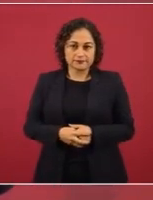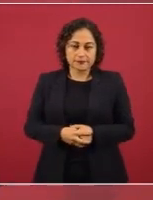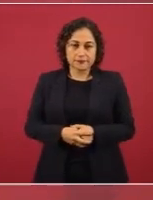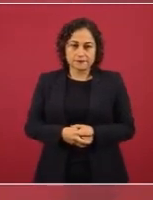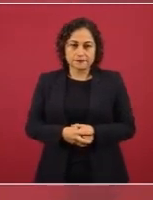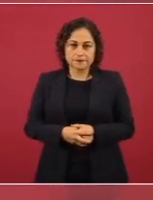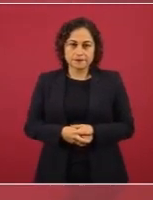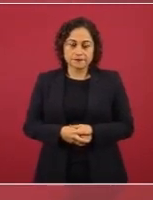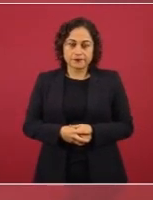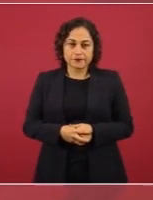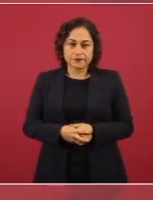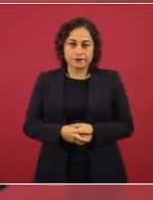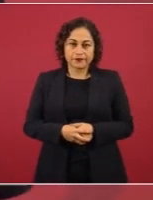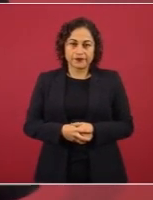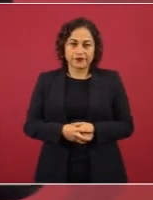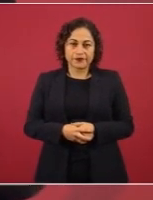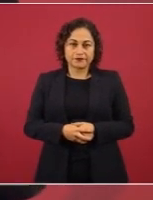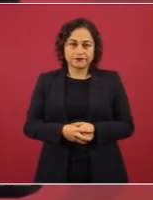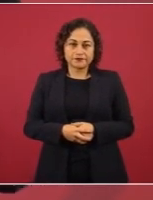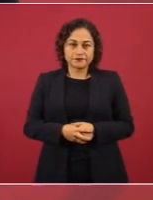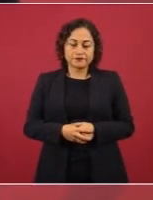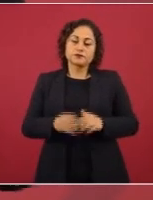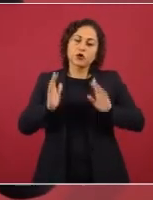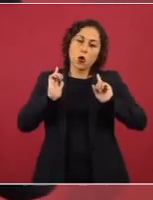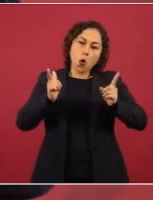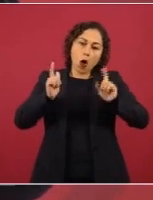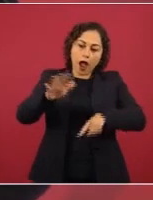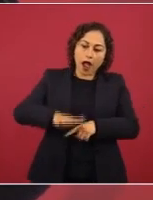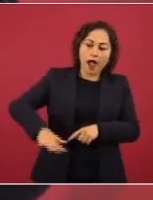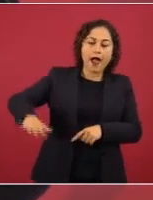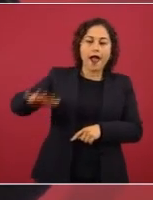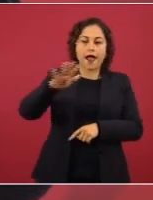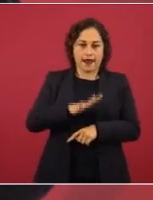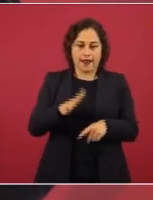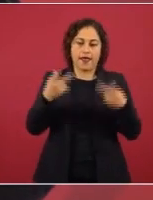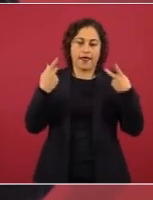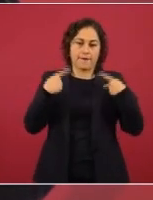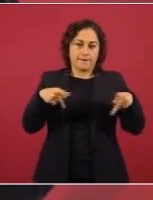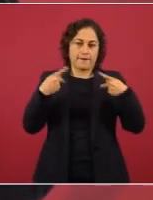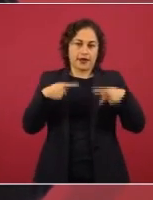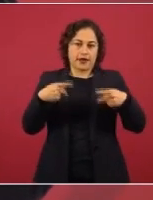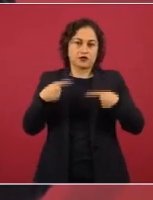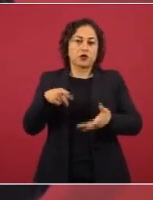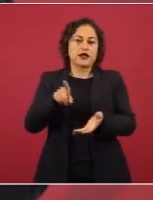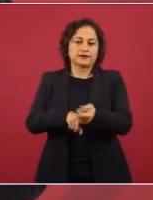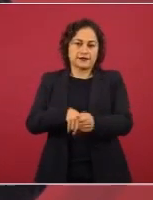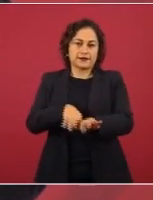adversarios de la prensa conservadora, fifí, corrupta,